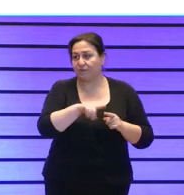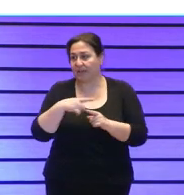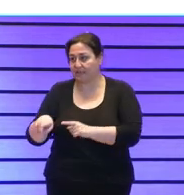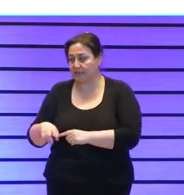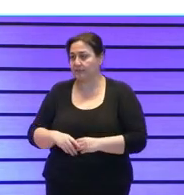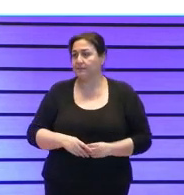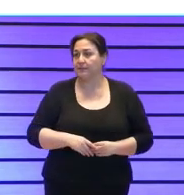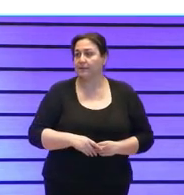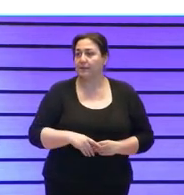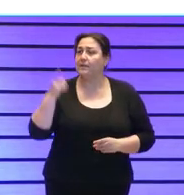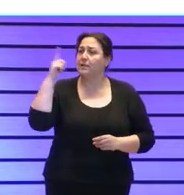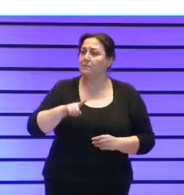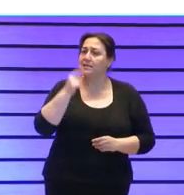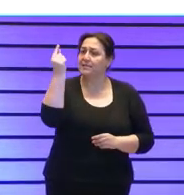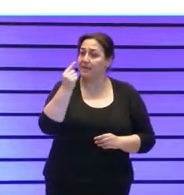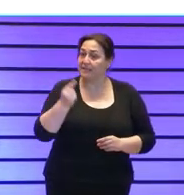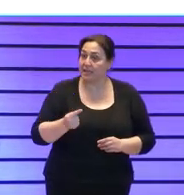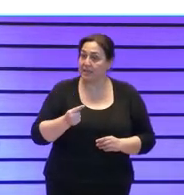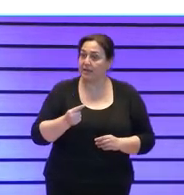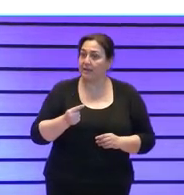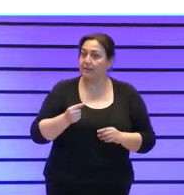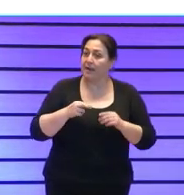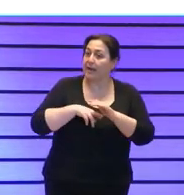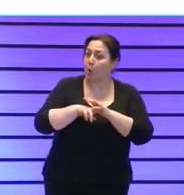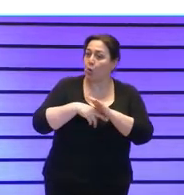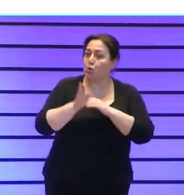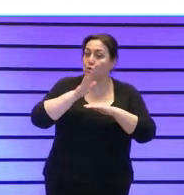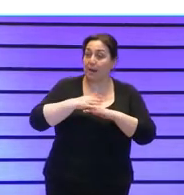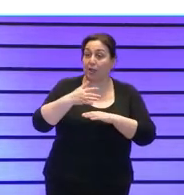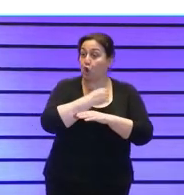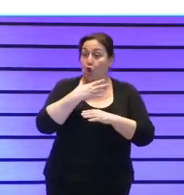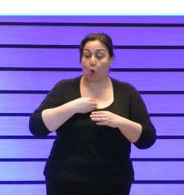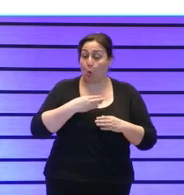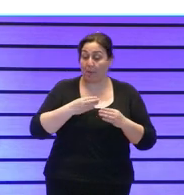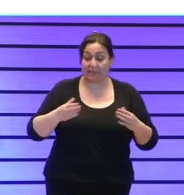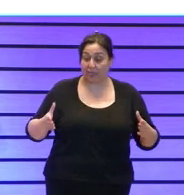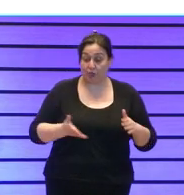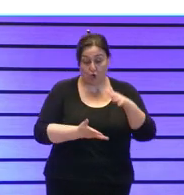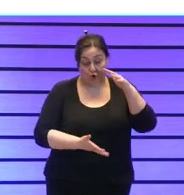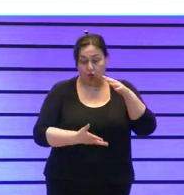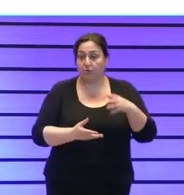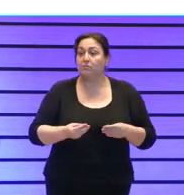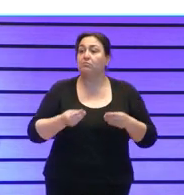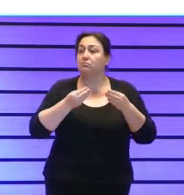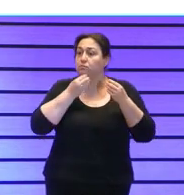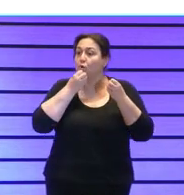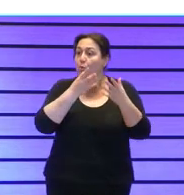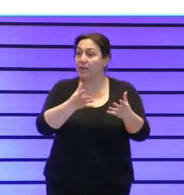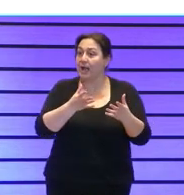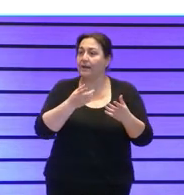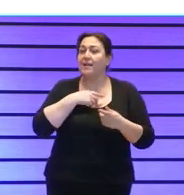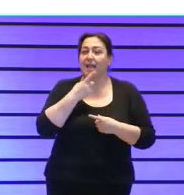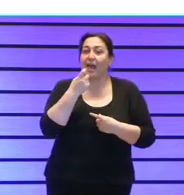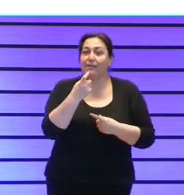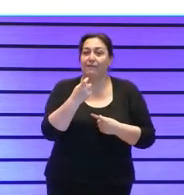y se diseñan los medios para comunicar toda esa documentación que se estaba elaborando y que era necesario